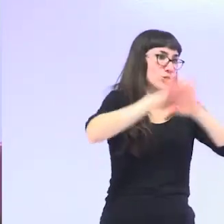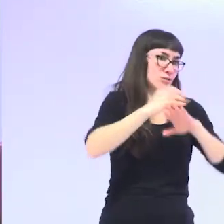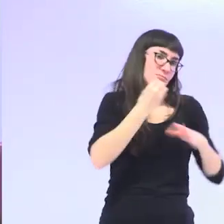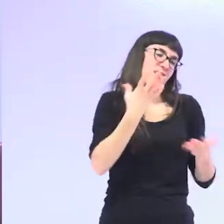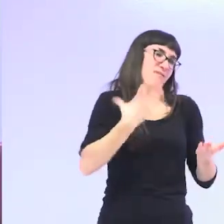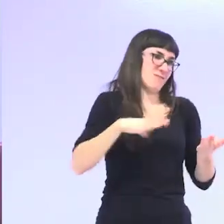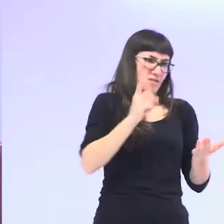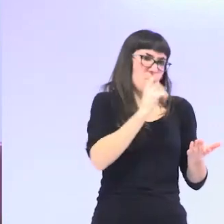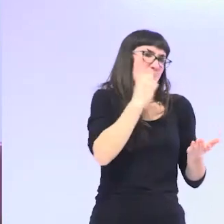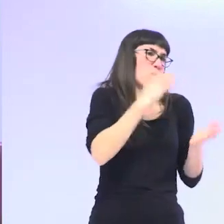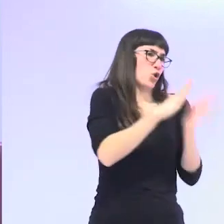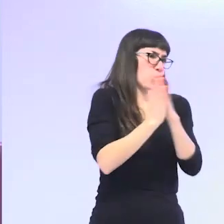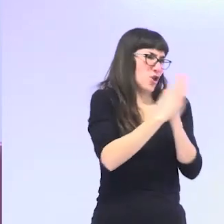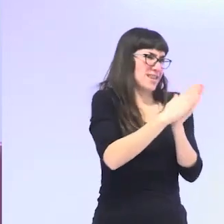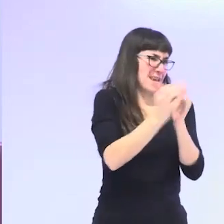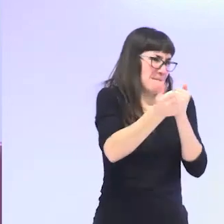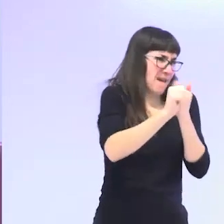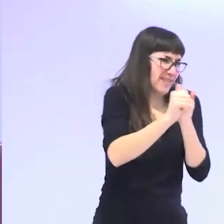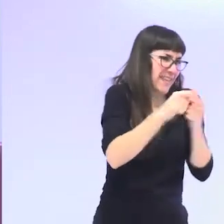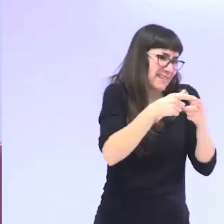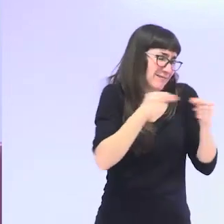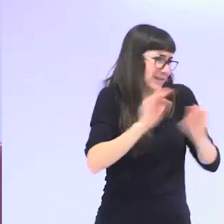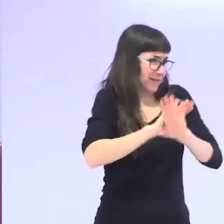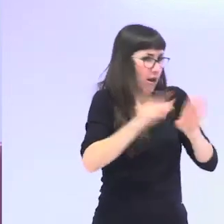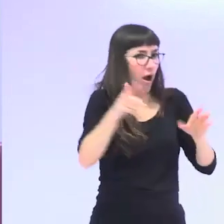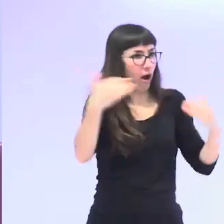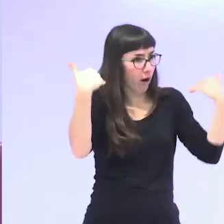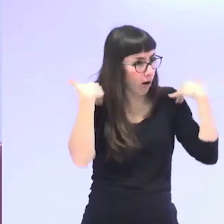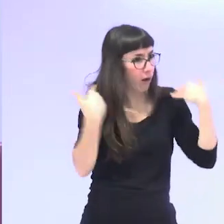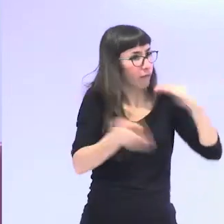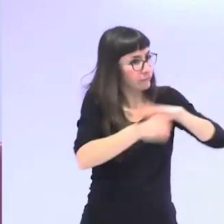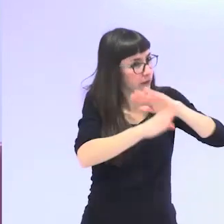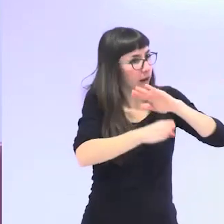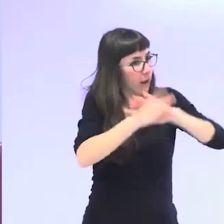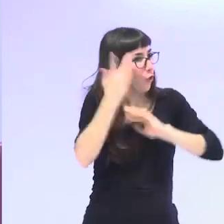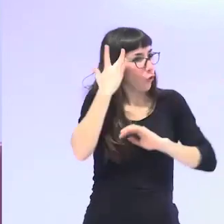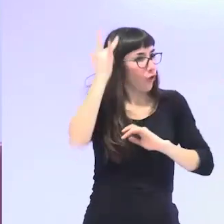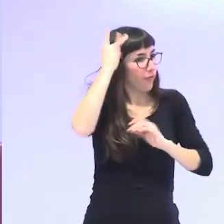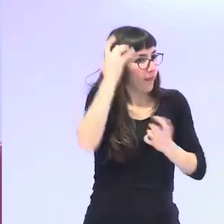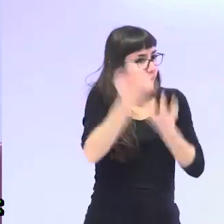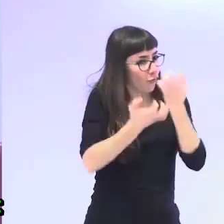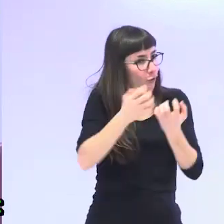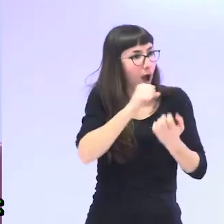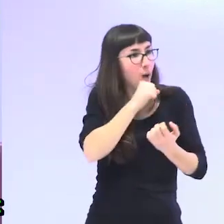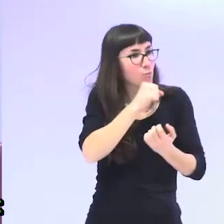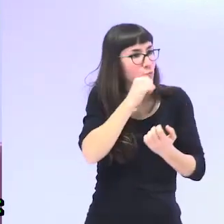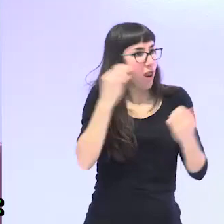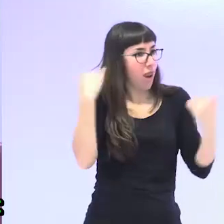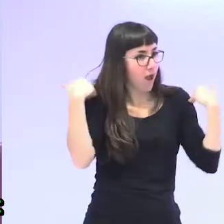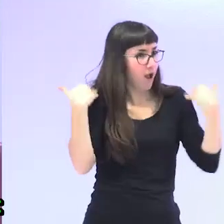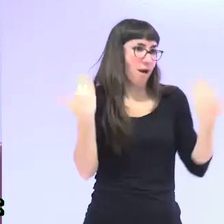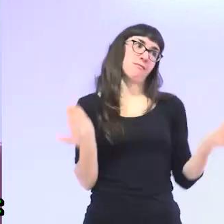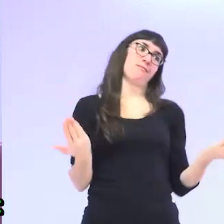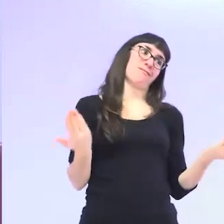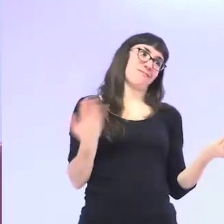de patata o unos sandwich no hace falta seguir cenando el cordero de la abuela y cada vez más mujeres mayores dicen